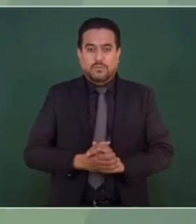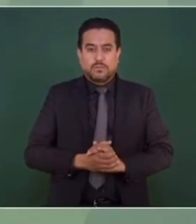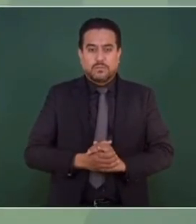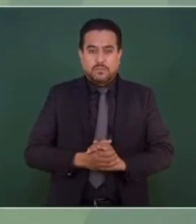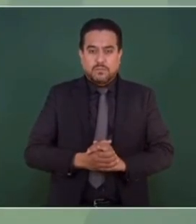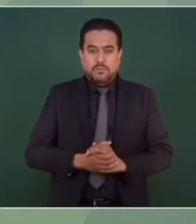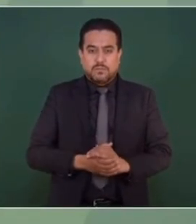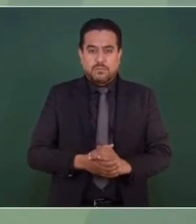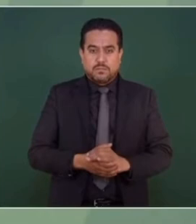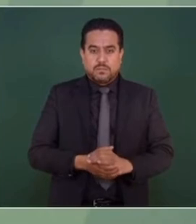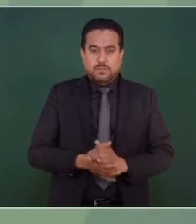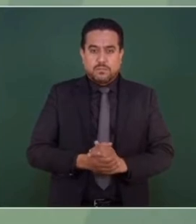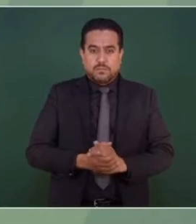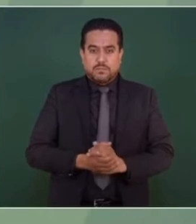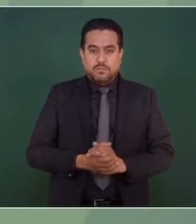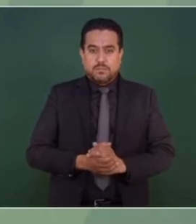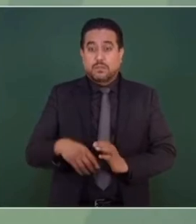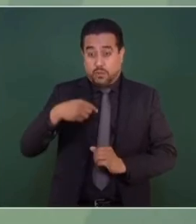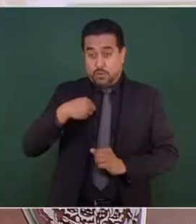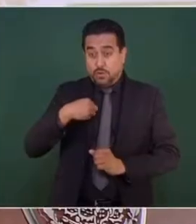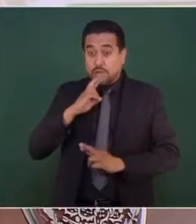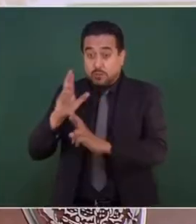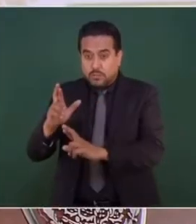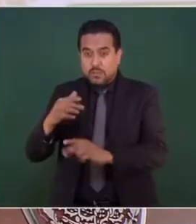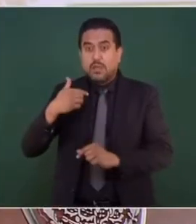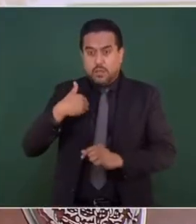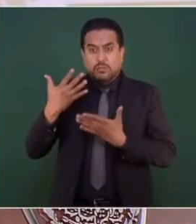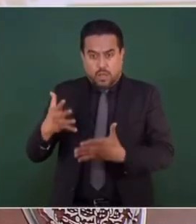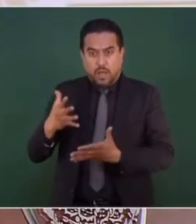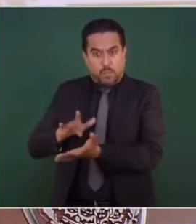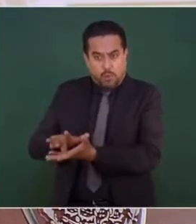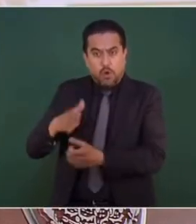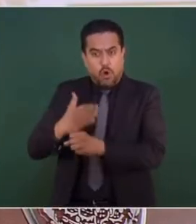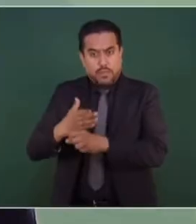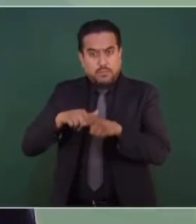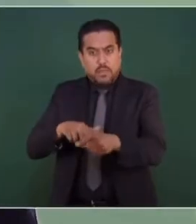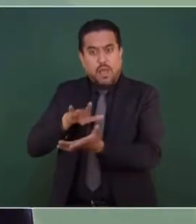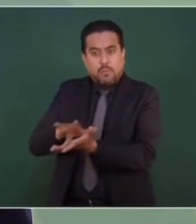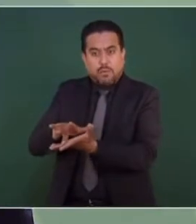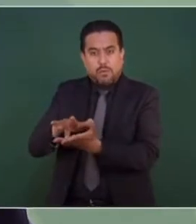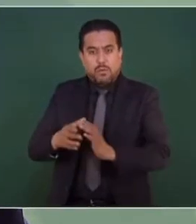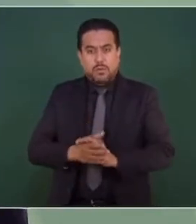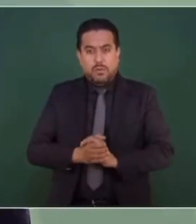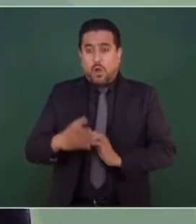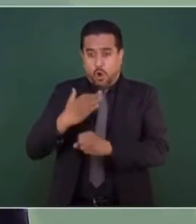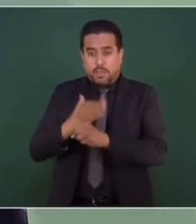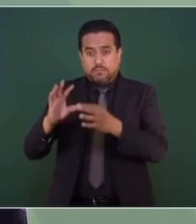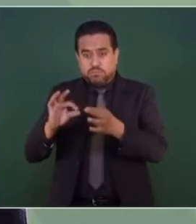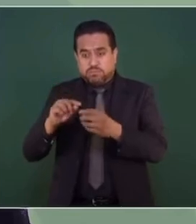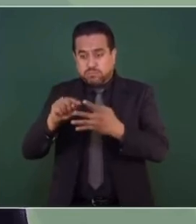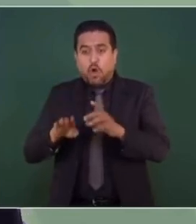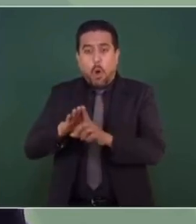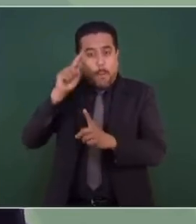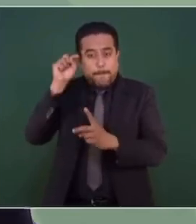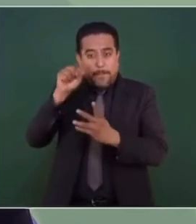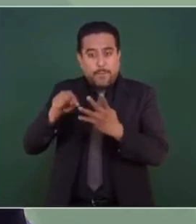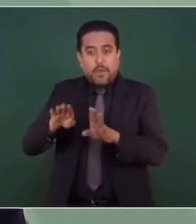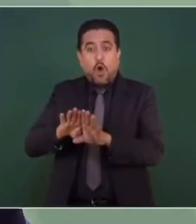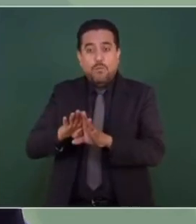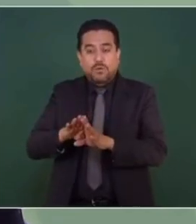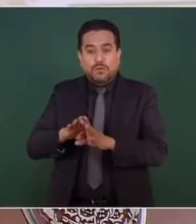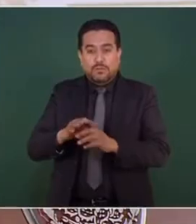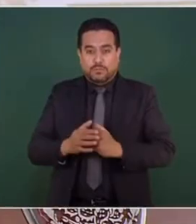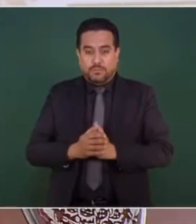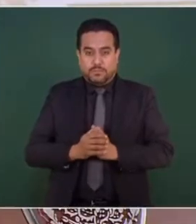Yo puedo comentarte que ya lo hemos hecho y lo vamos a seguir haciendo. Pero ¿cómo concretamente lo hemos hecho? La vez pasada